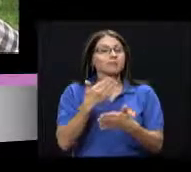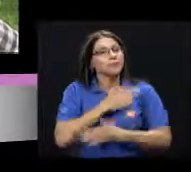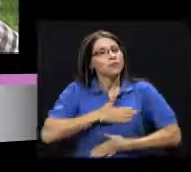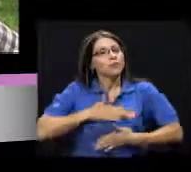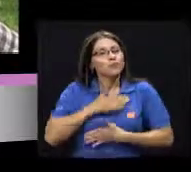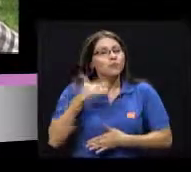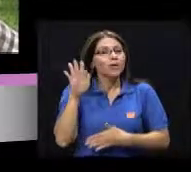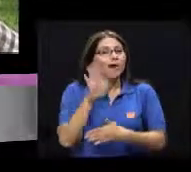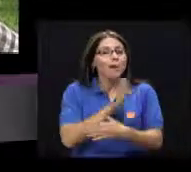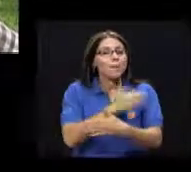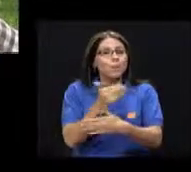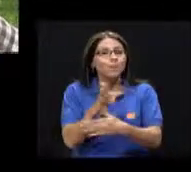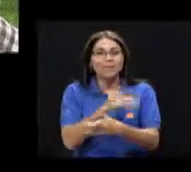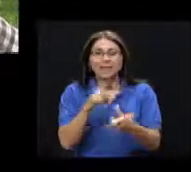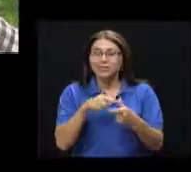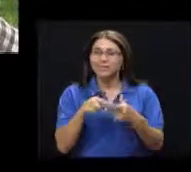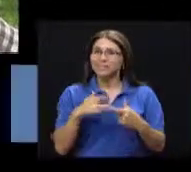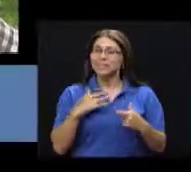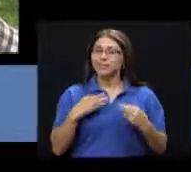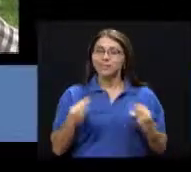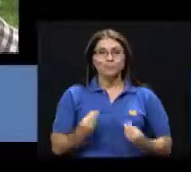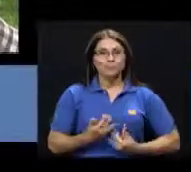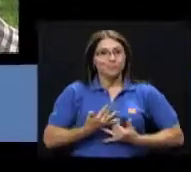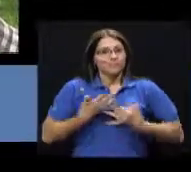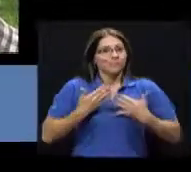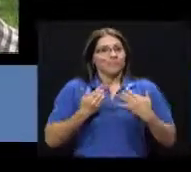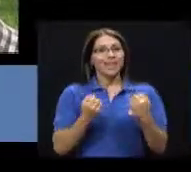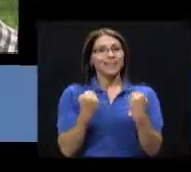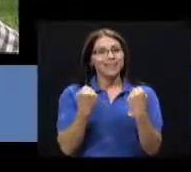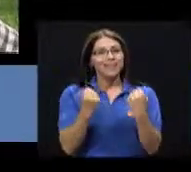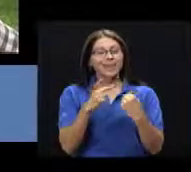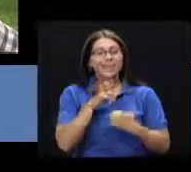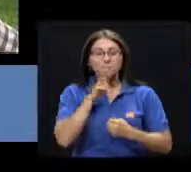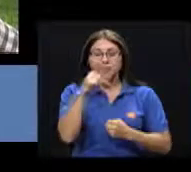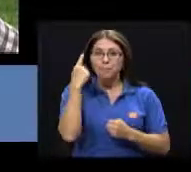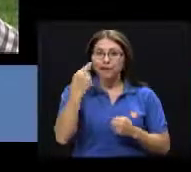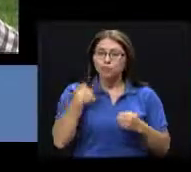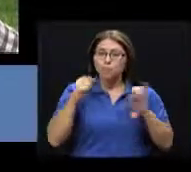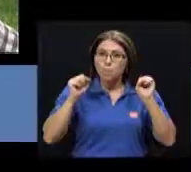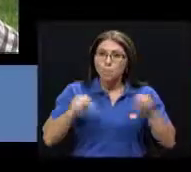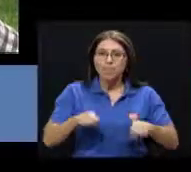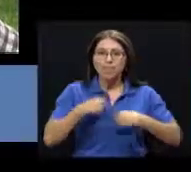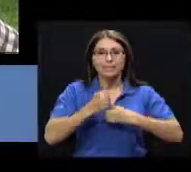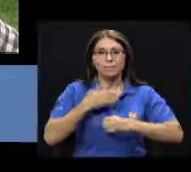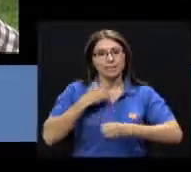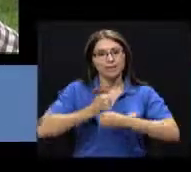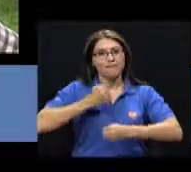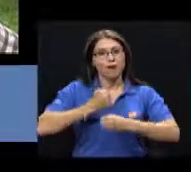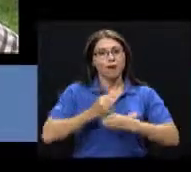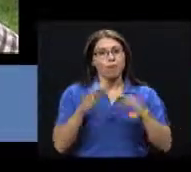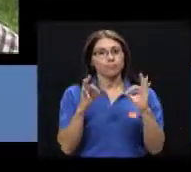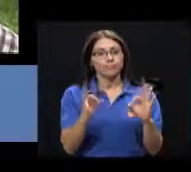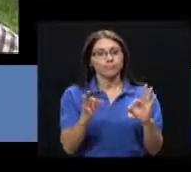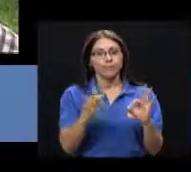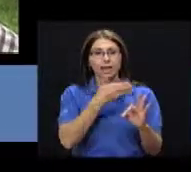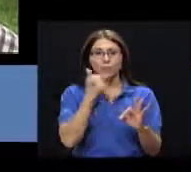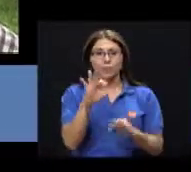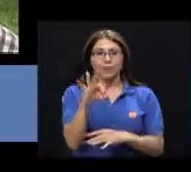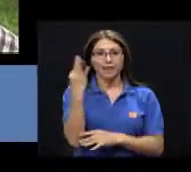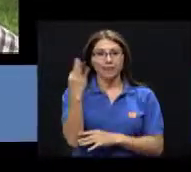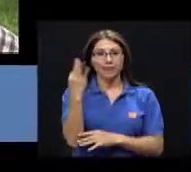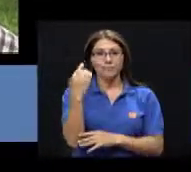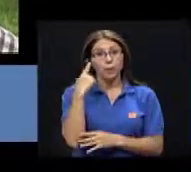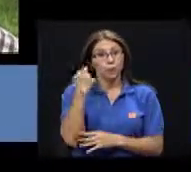música y entonces me inyecta y me da una gran energía para realmente para poder hacer mi trabajo de la mejor manera,